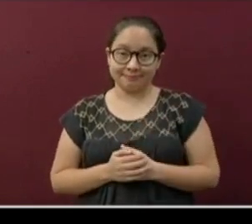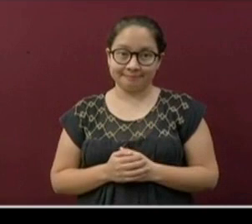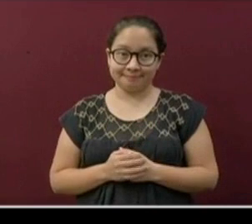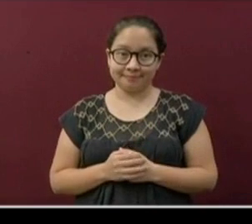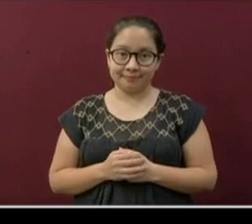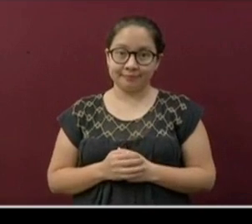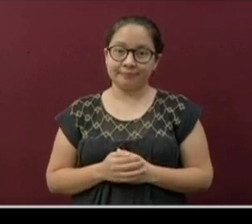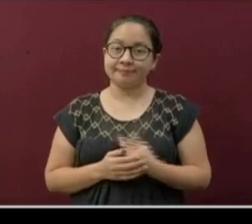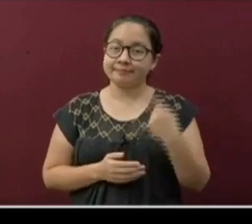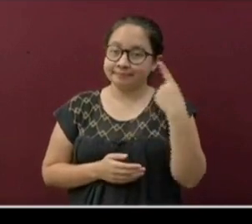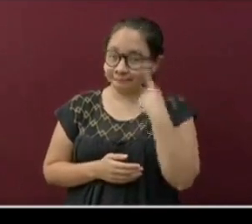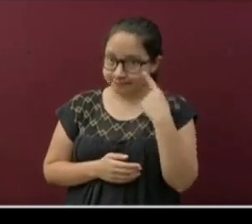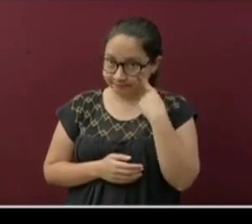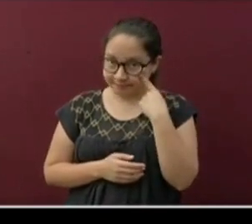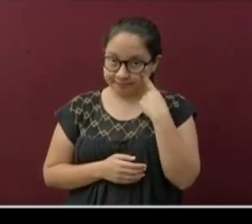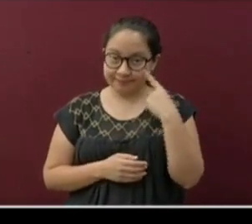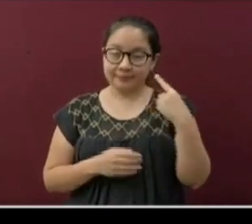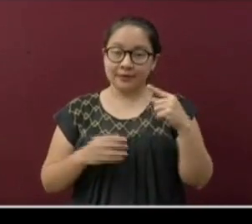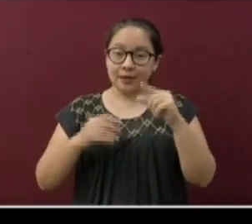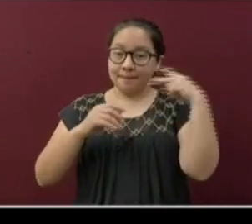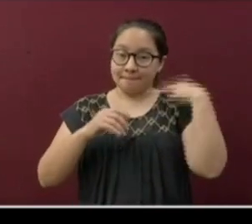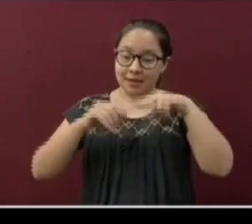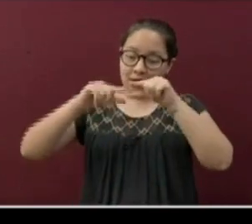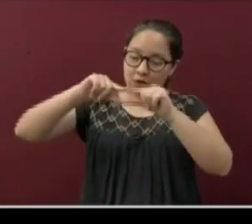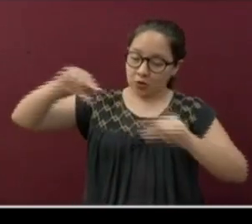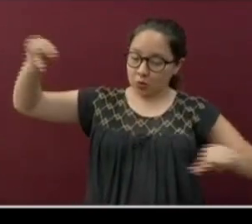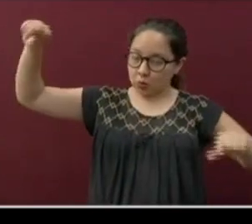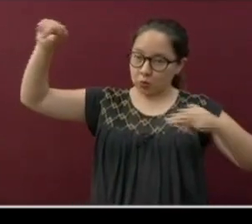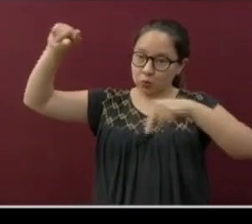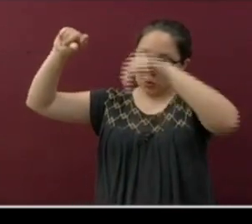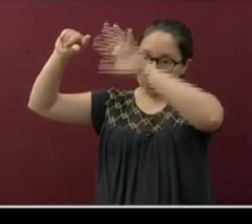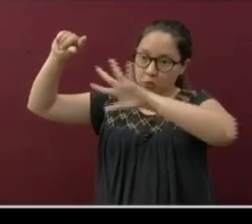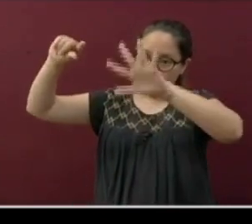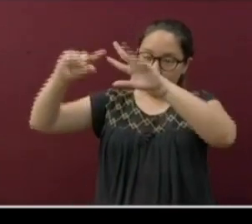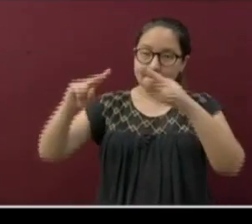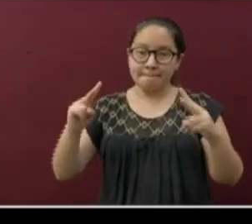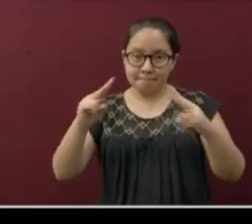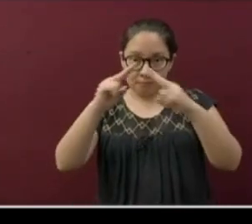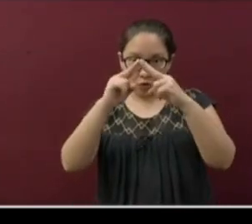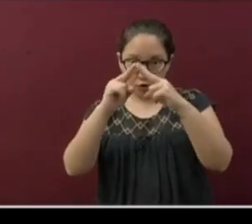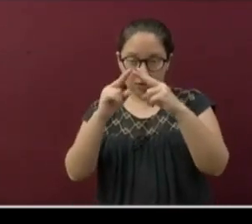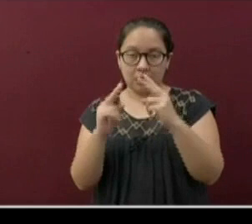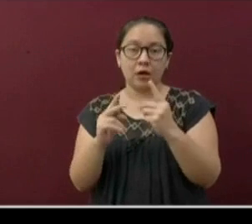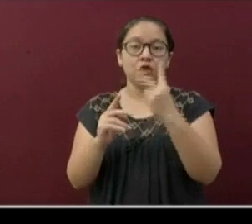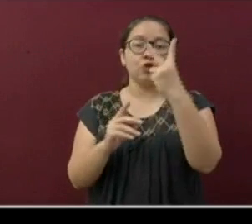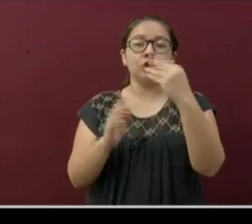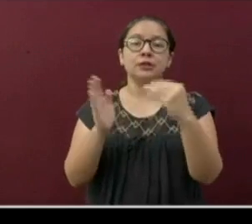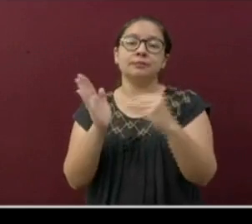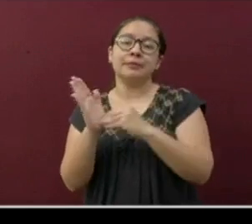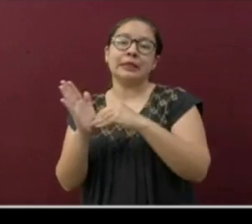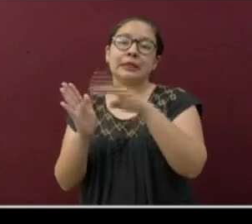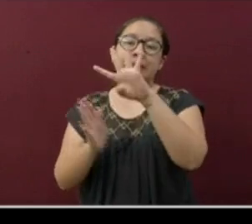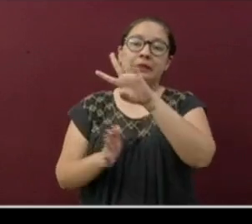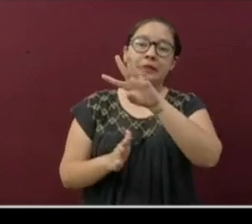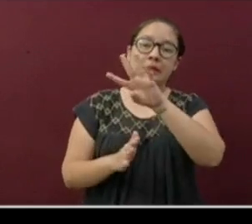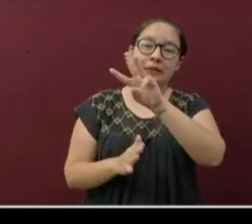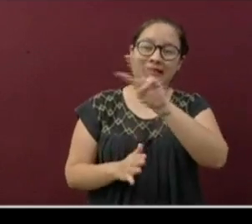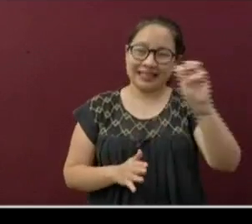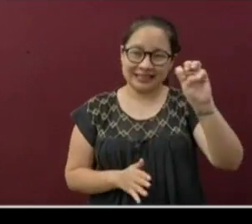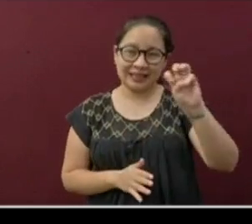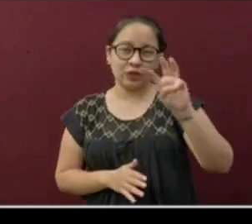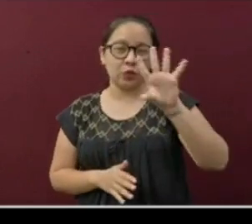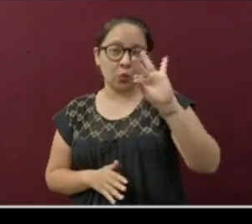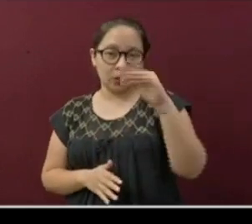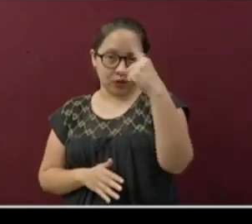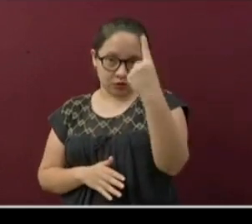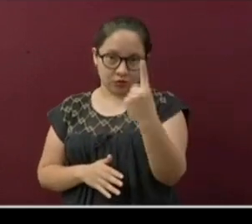Ahora bien, para la zona norte, está Poza Rica con 2.341 casos,